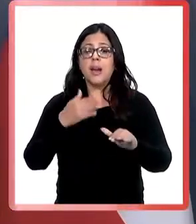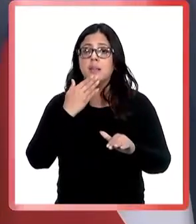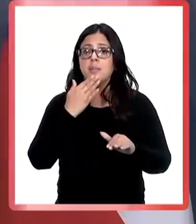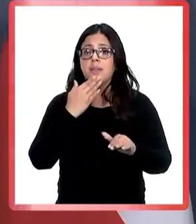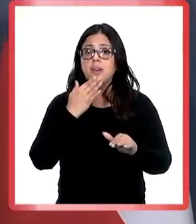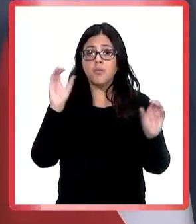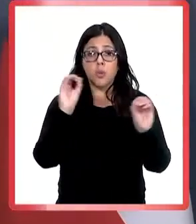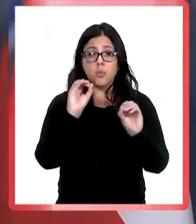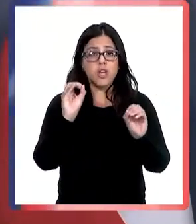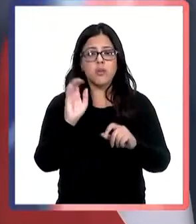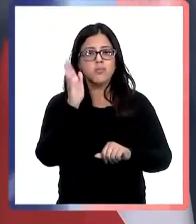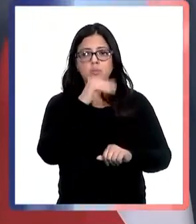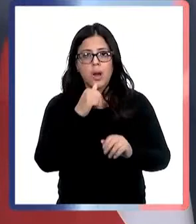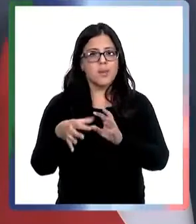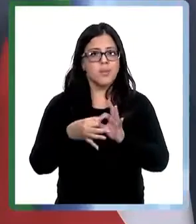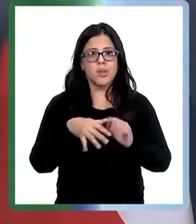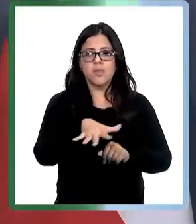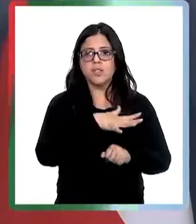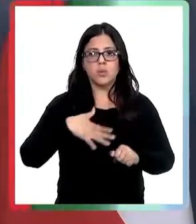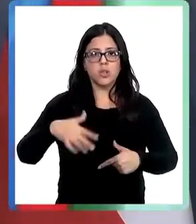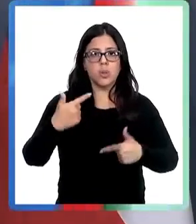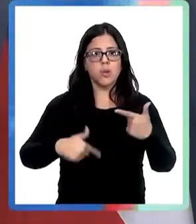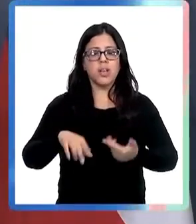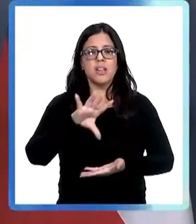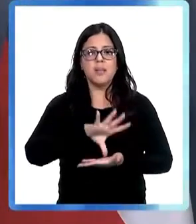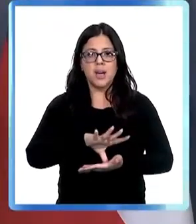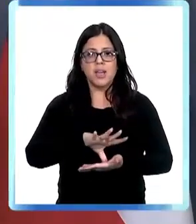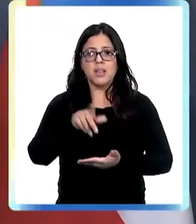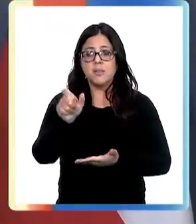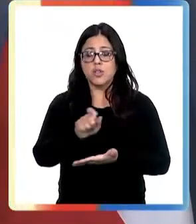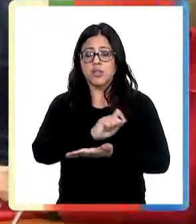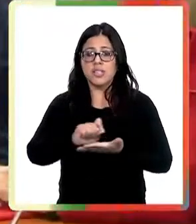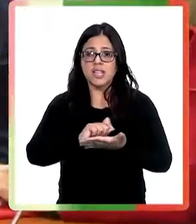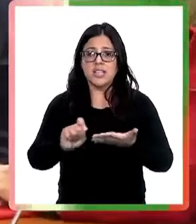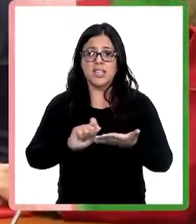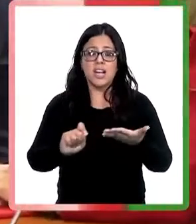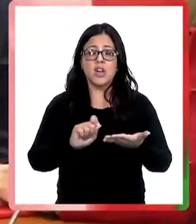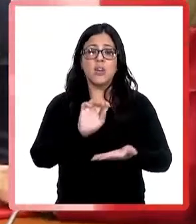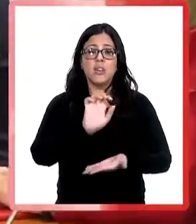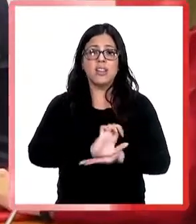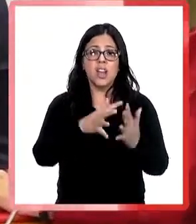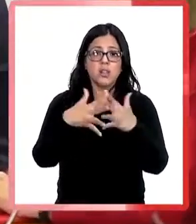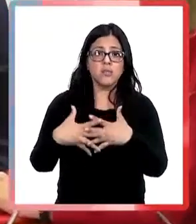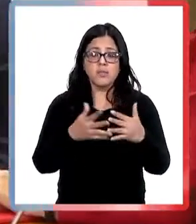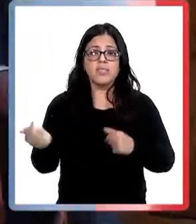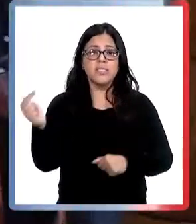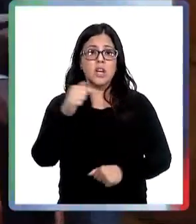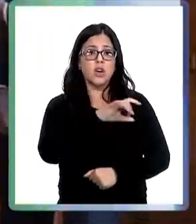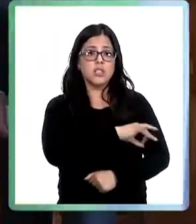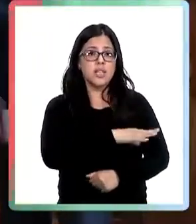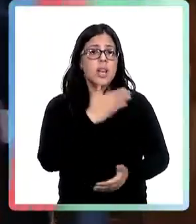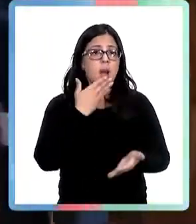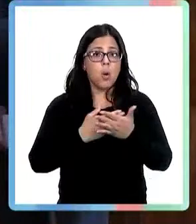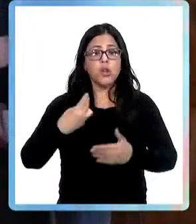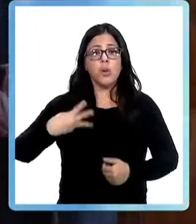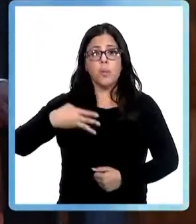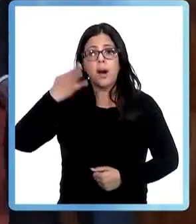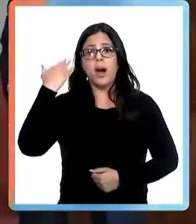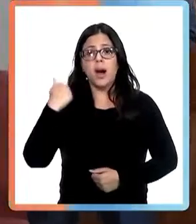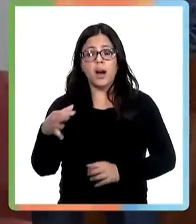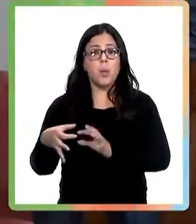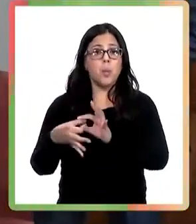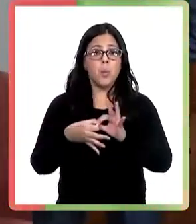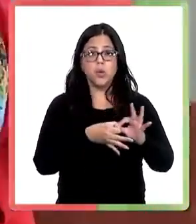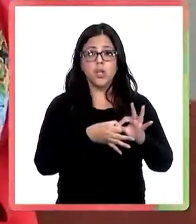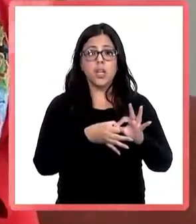nacionales y que nosotros también podemos hacer esto en la región. El secretario de Estado de Estados Unidos llegó a